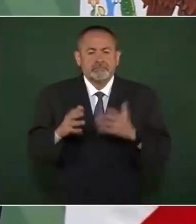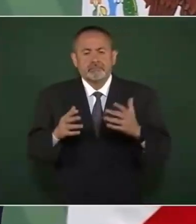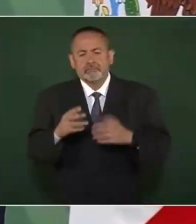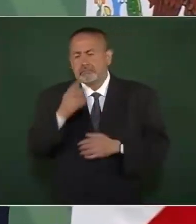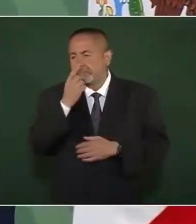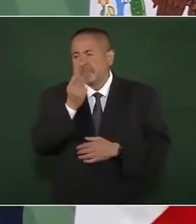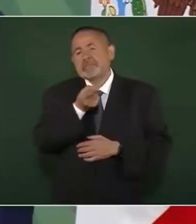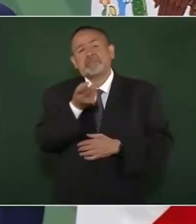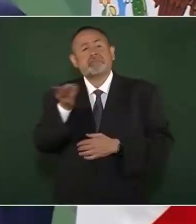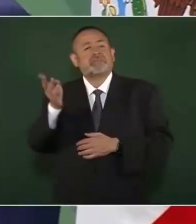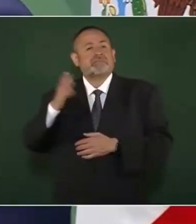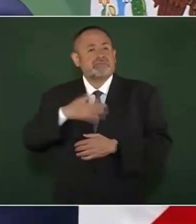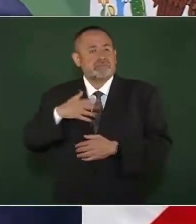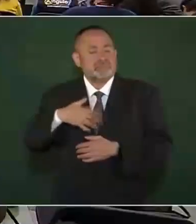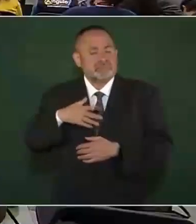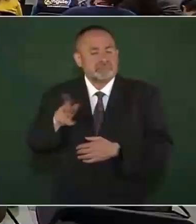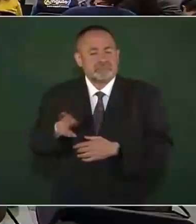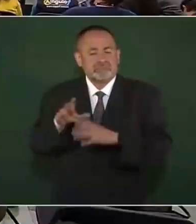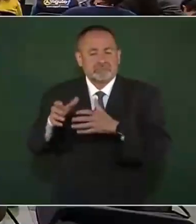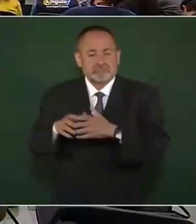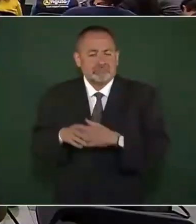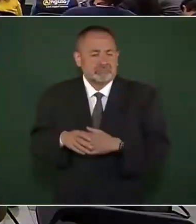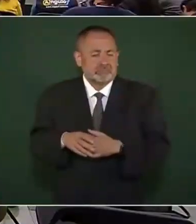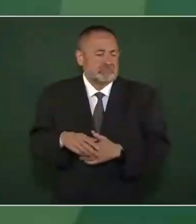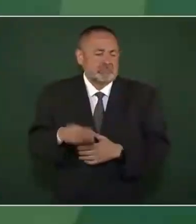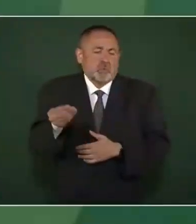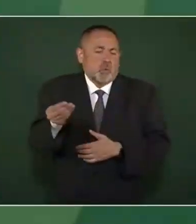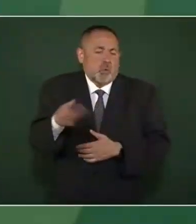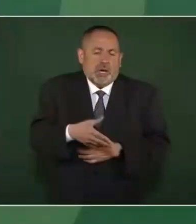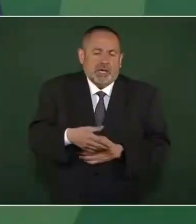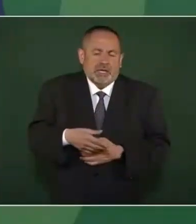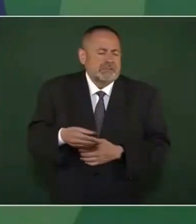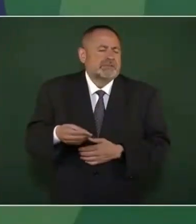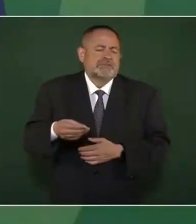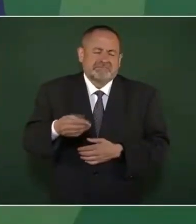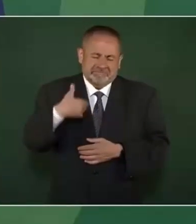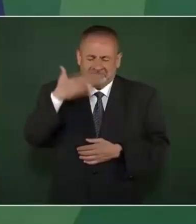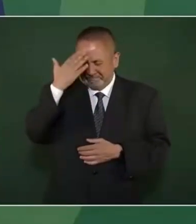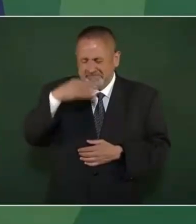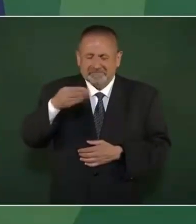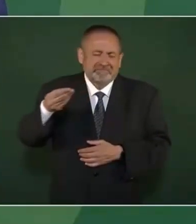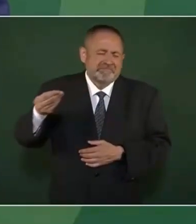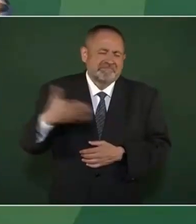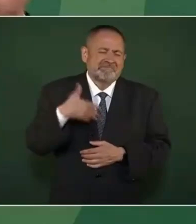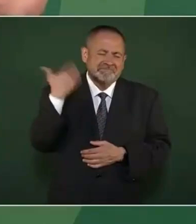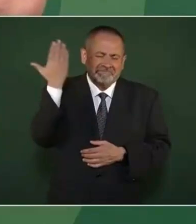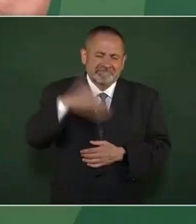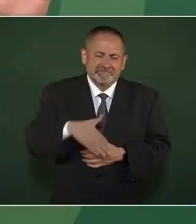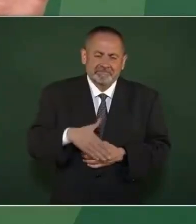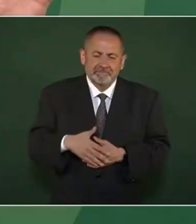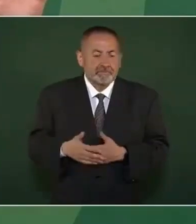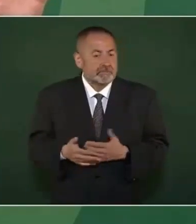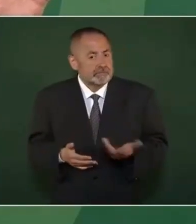como dicen en mi pueblo, hay gasido como hay gasido. Entonces,